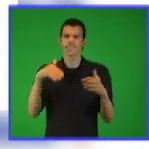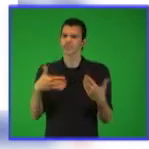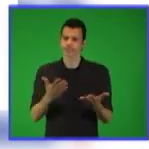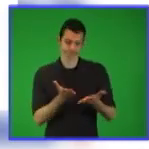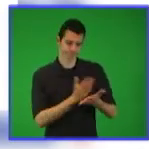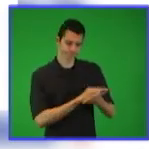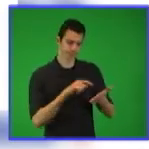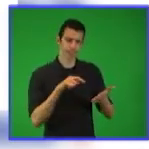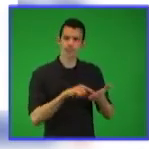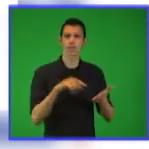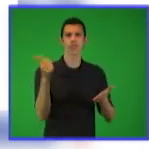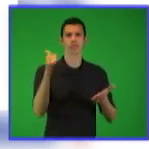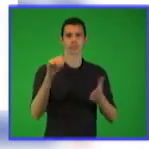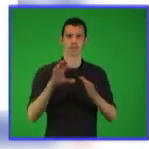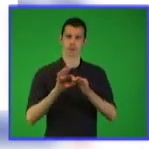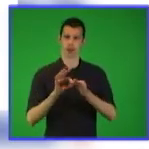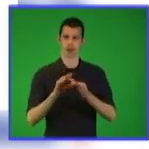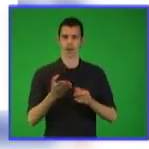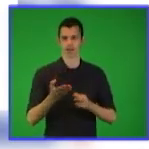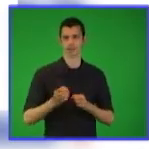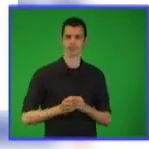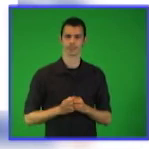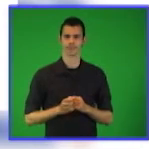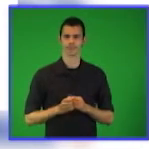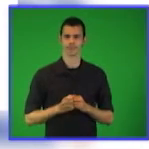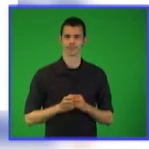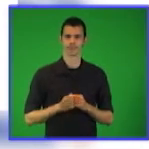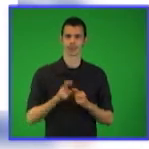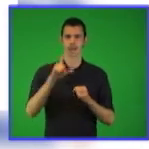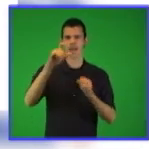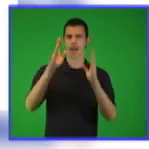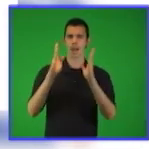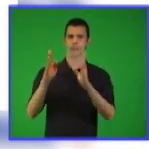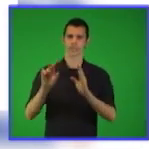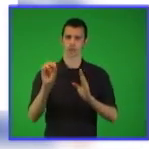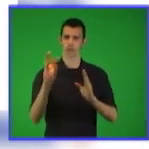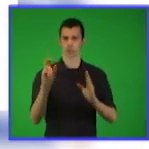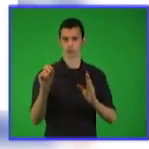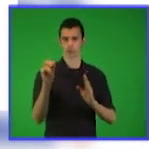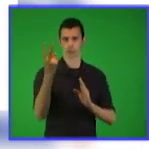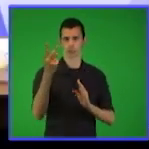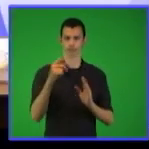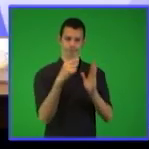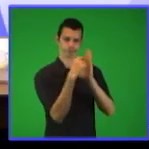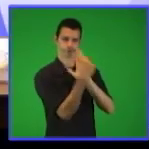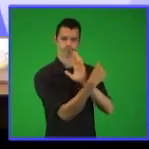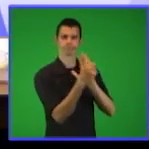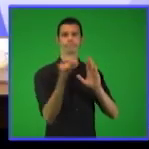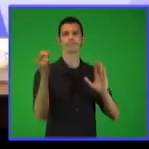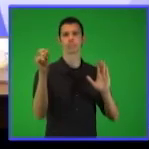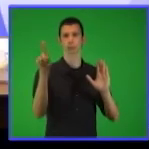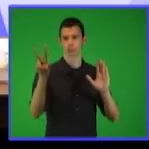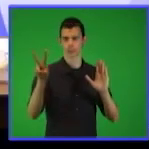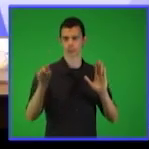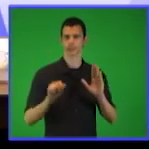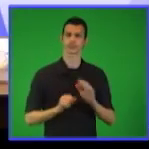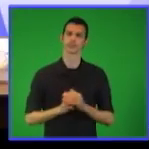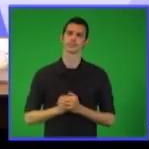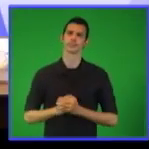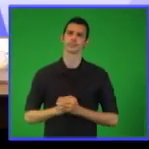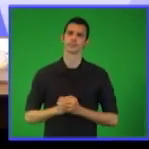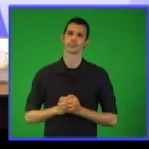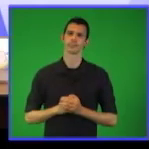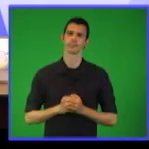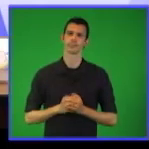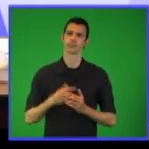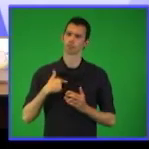décimo grado en el capítulo 2, epígrafe 12. Yo les propongo que al